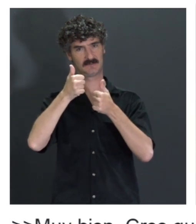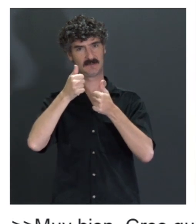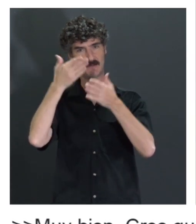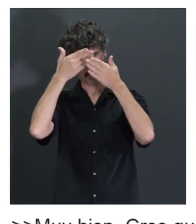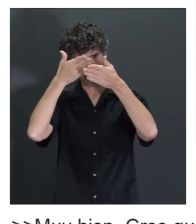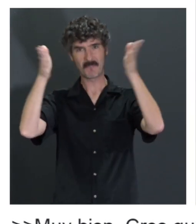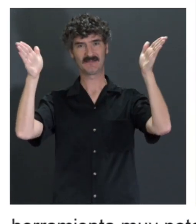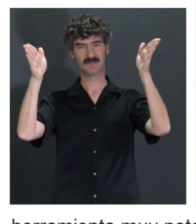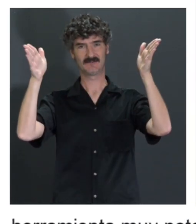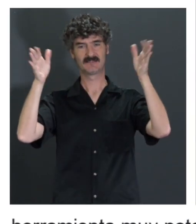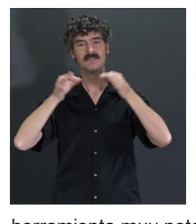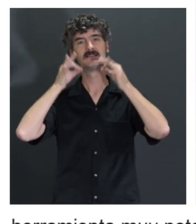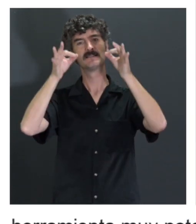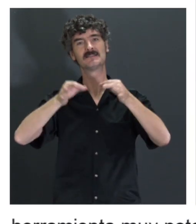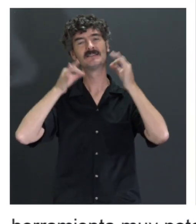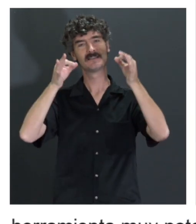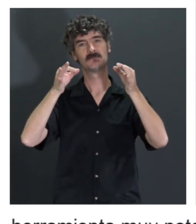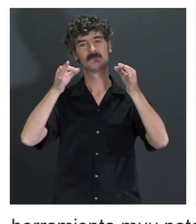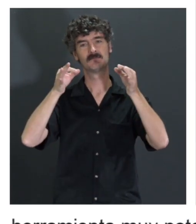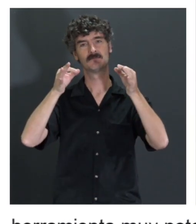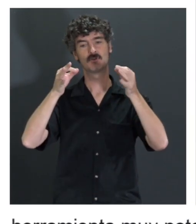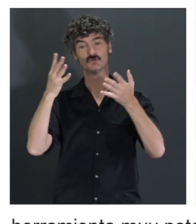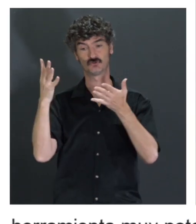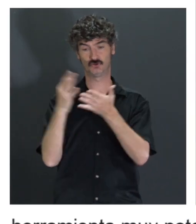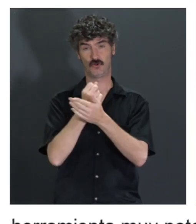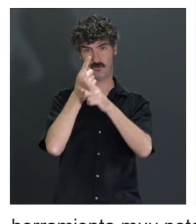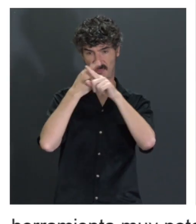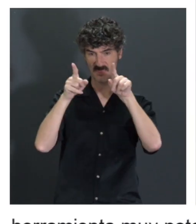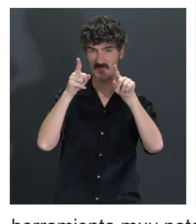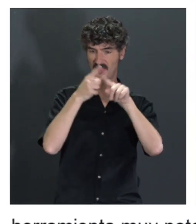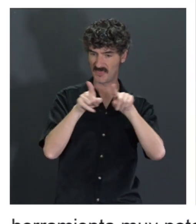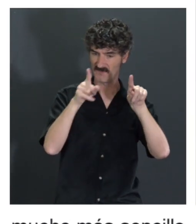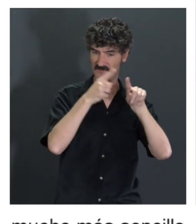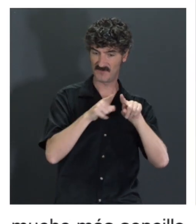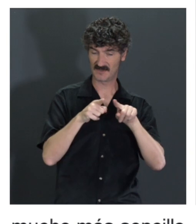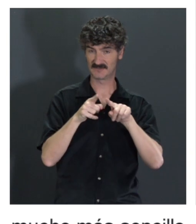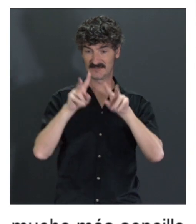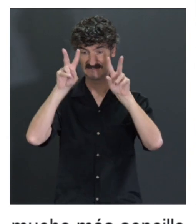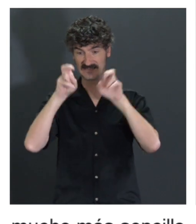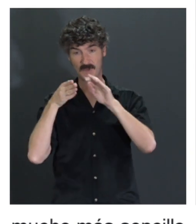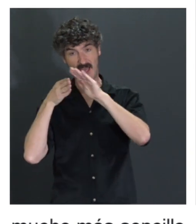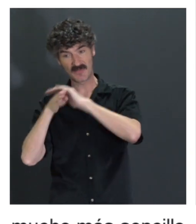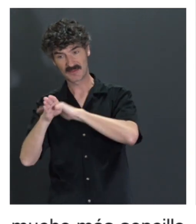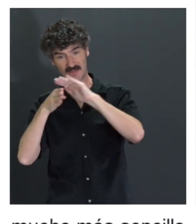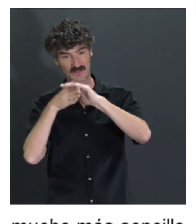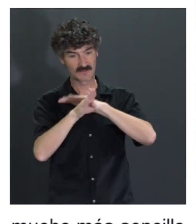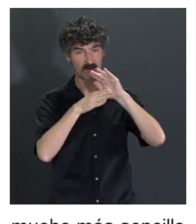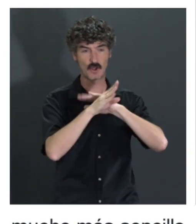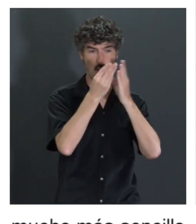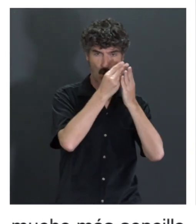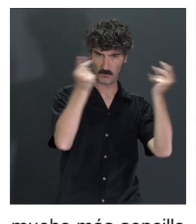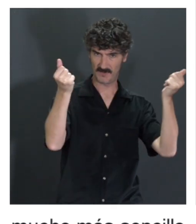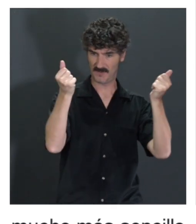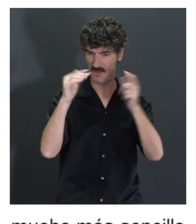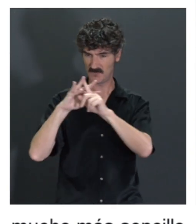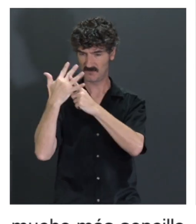abierta y siempre hay que tener en consideración que todos somos diferentes y esos parámetros de accesibilidad no se pueden olvidar en ninguna